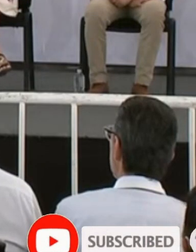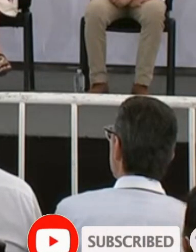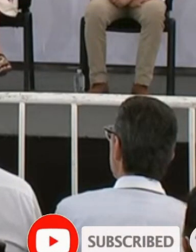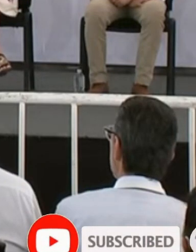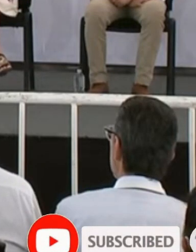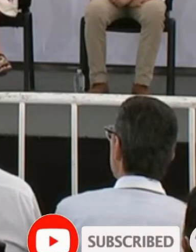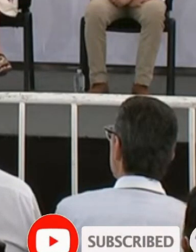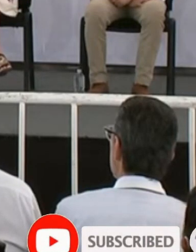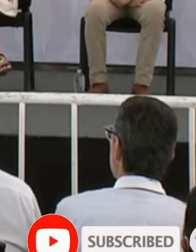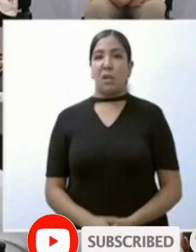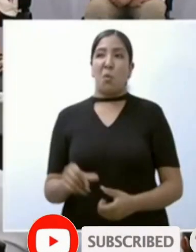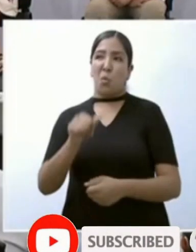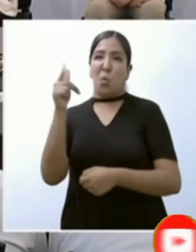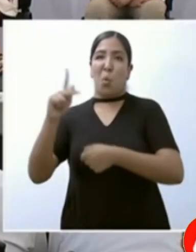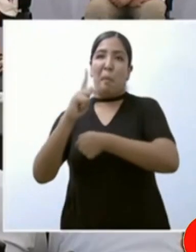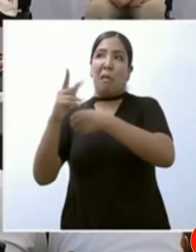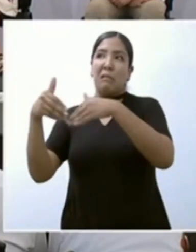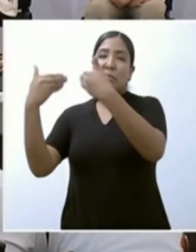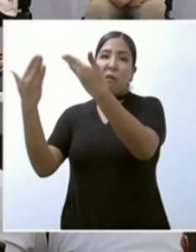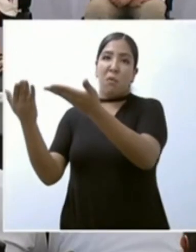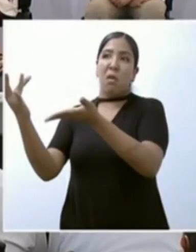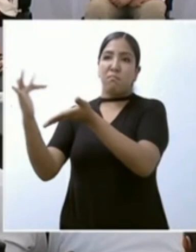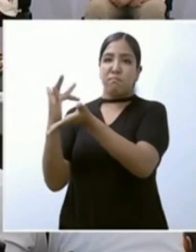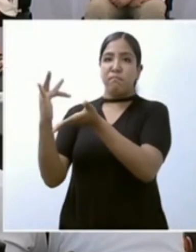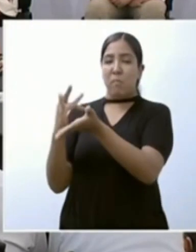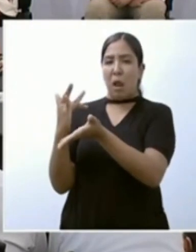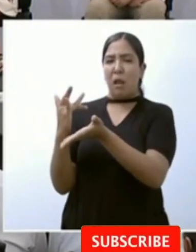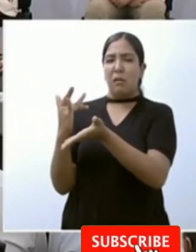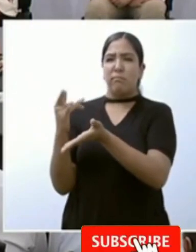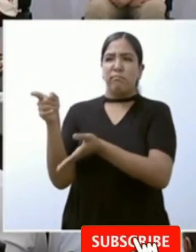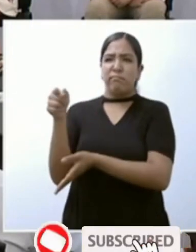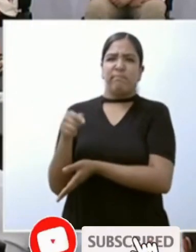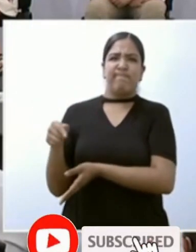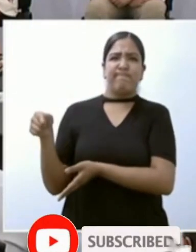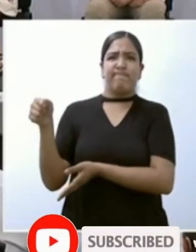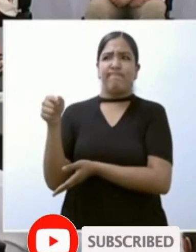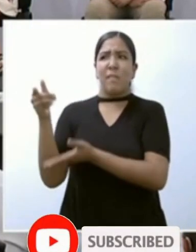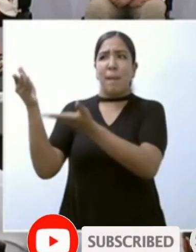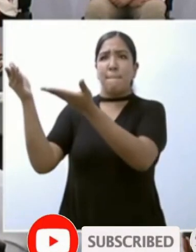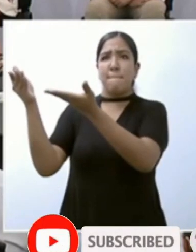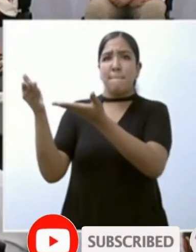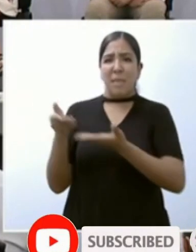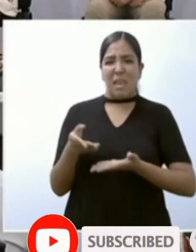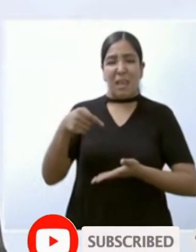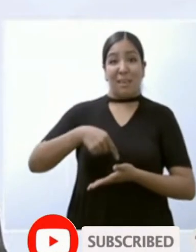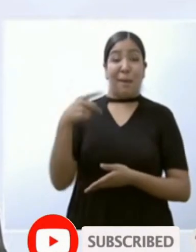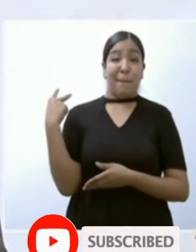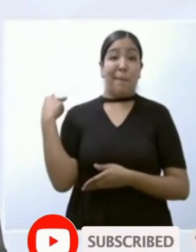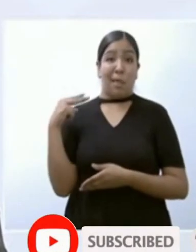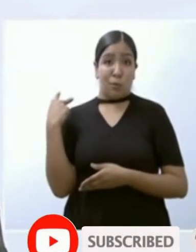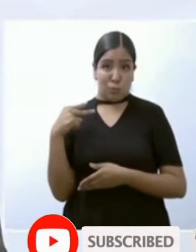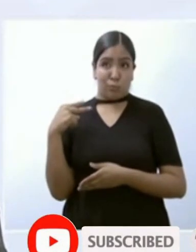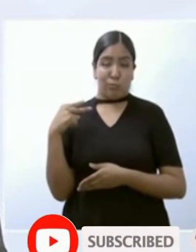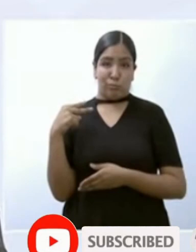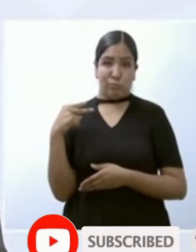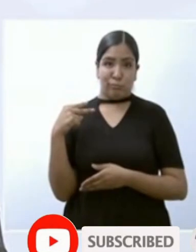extranjera, que llega a Veracruz y al